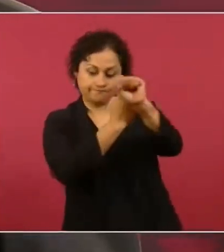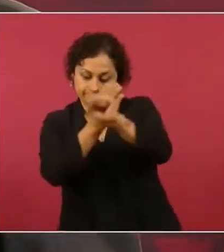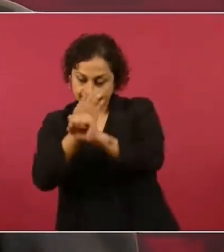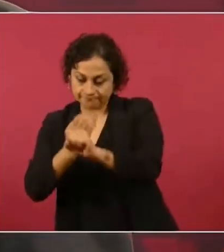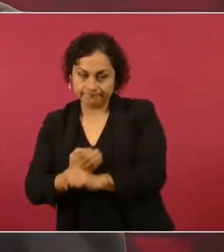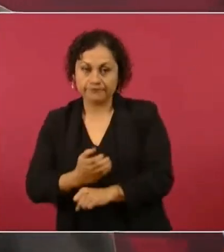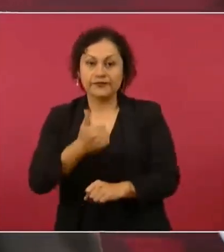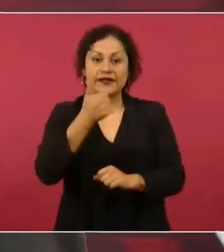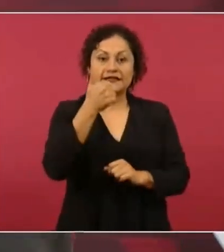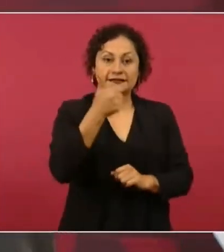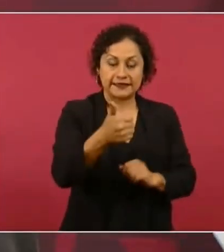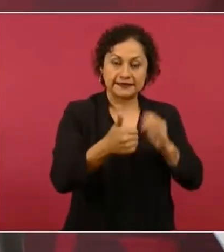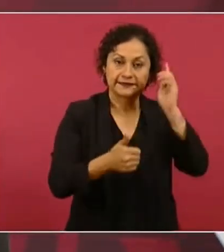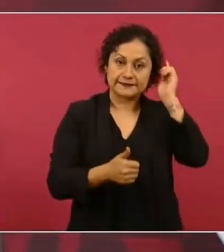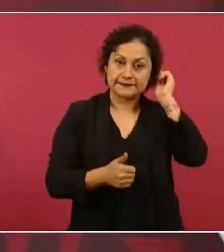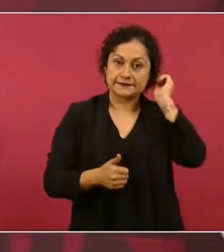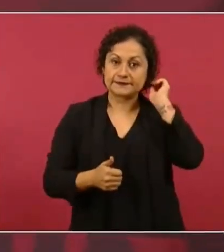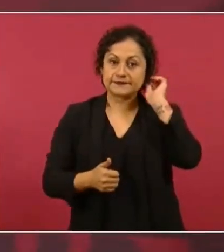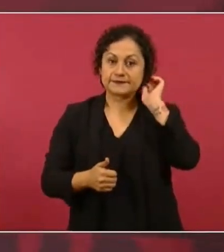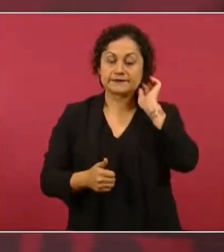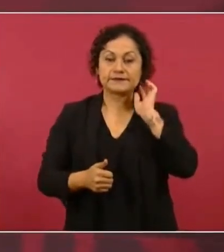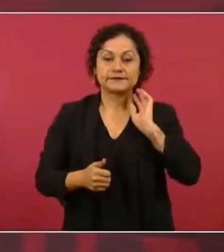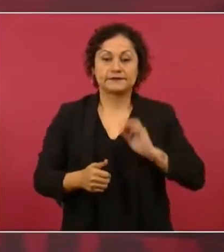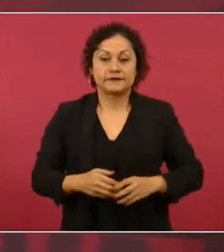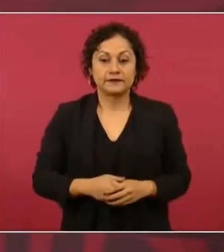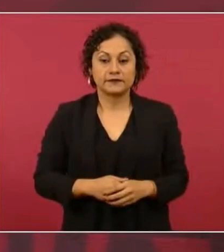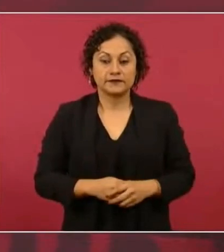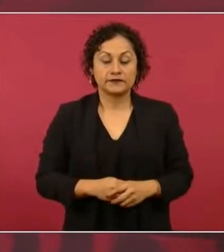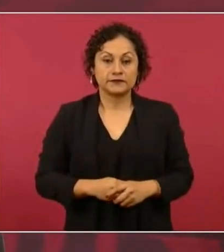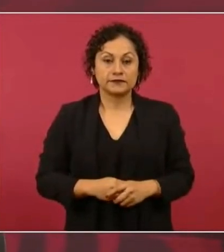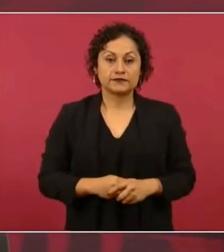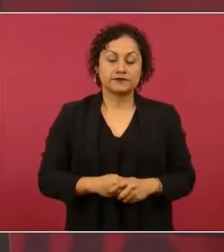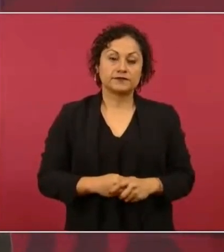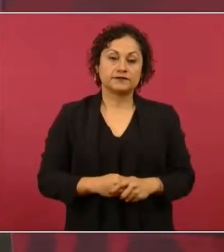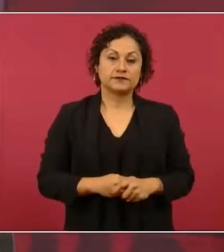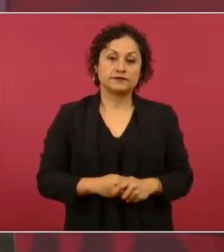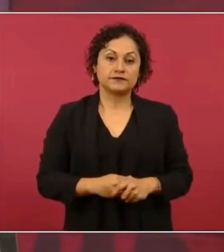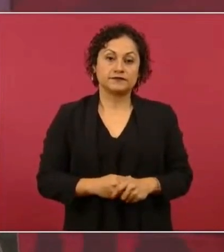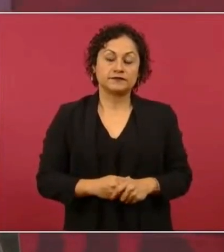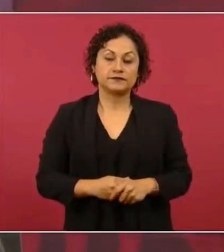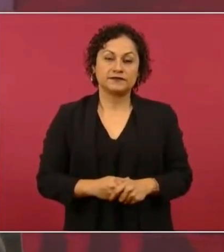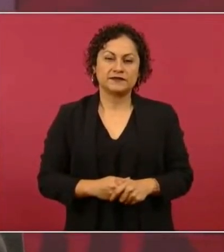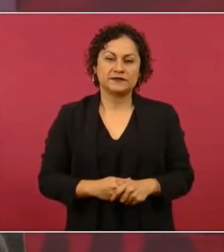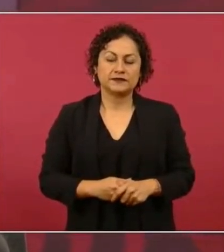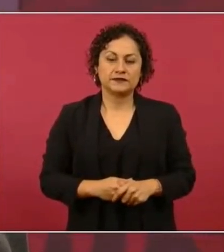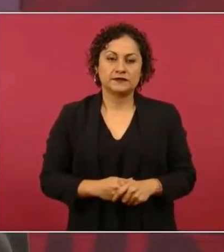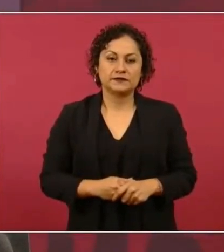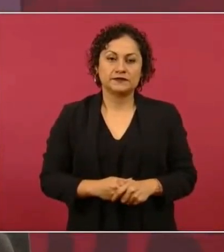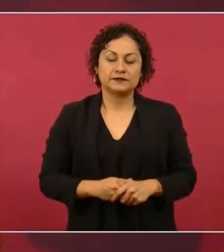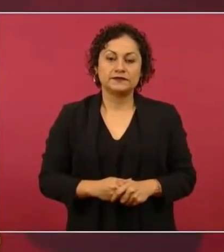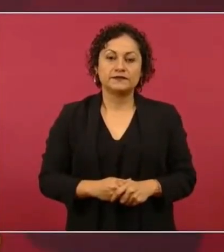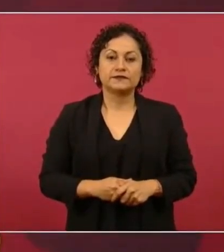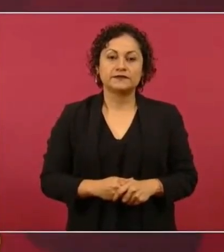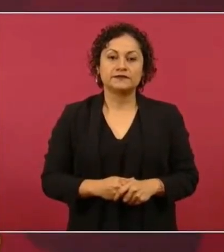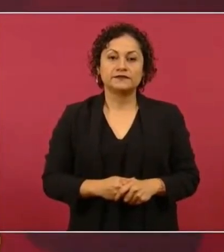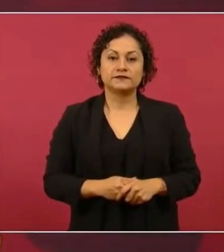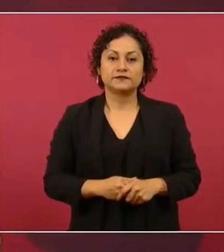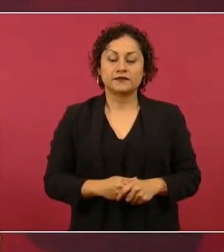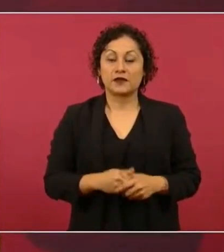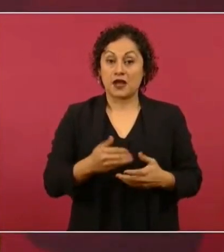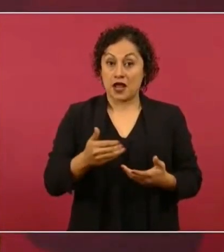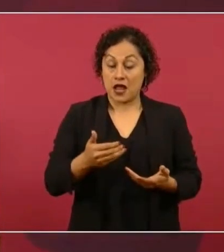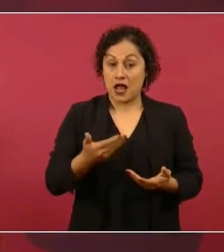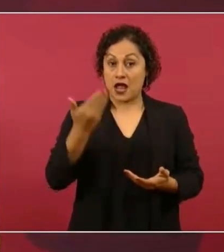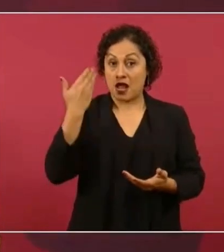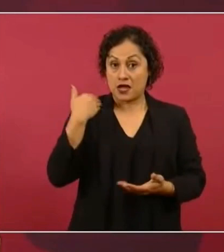bueno, quedamos en que hoy el secretario de Gobernación,